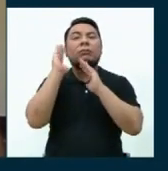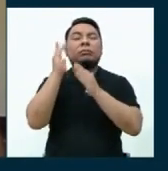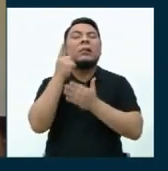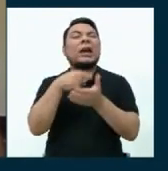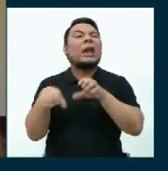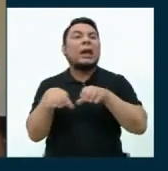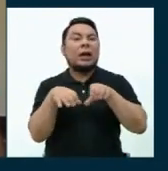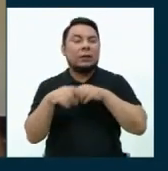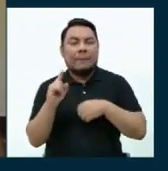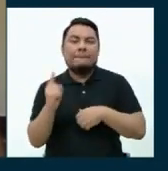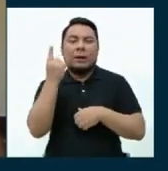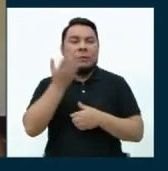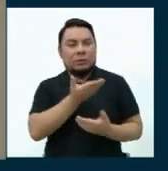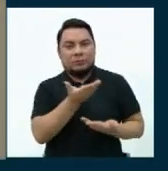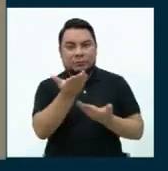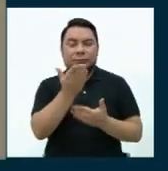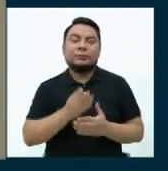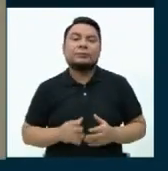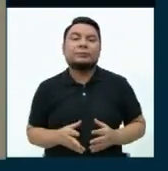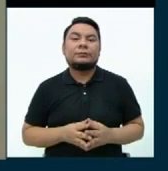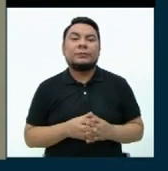su propuesta bandera. La escuchamos.